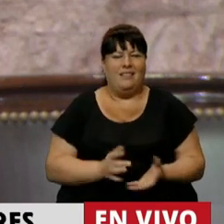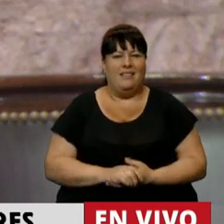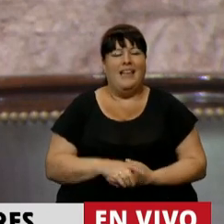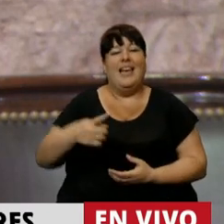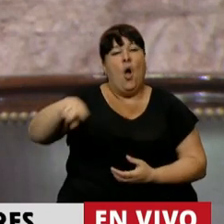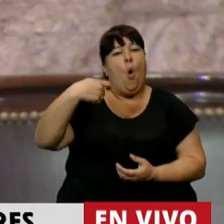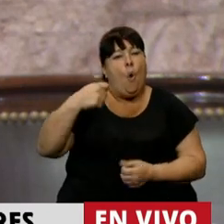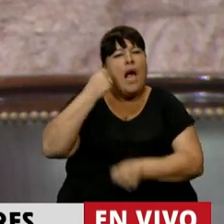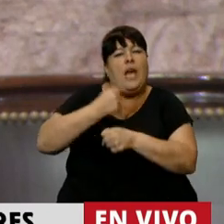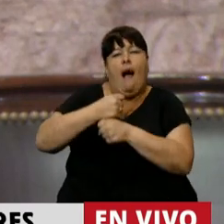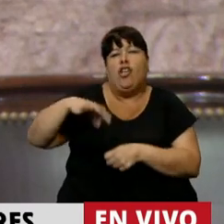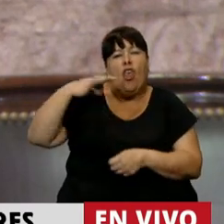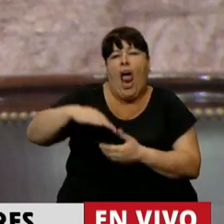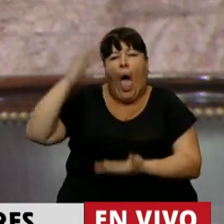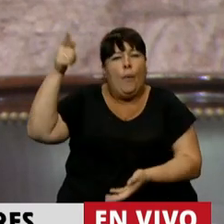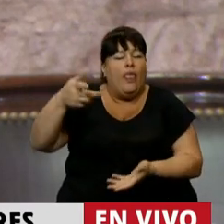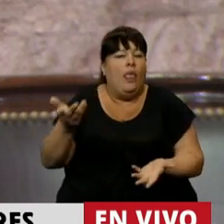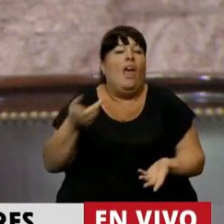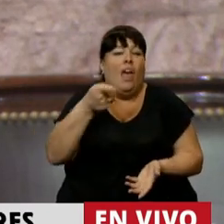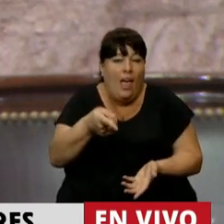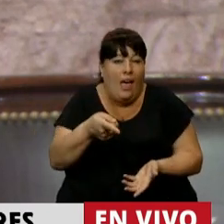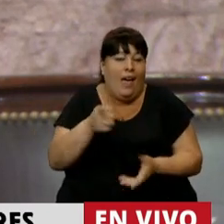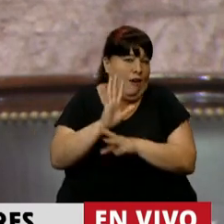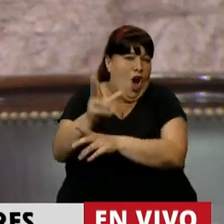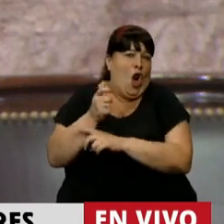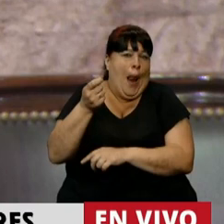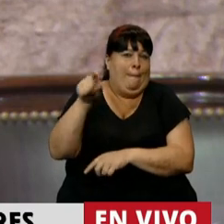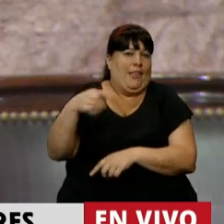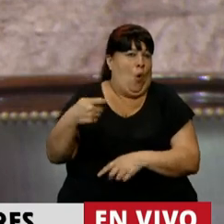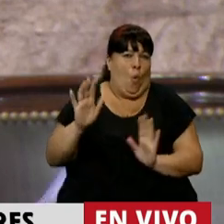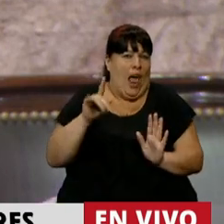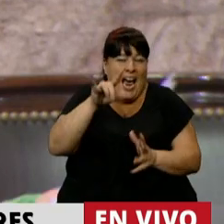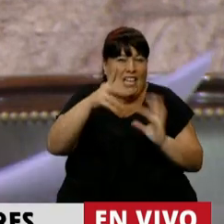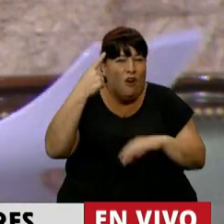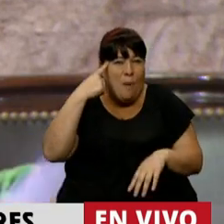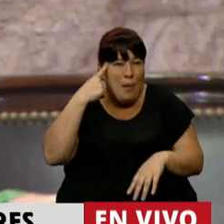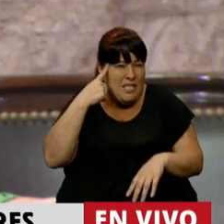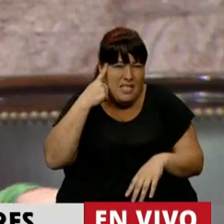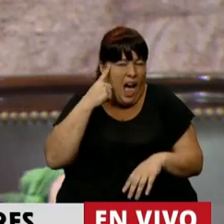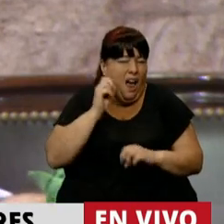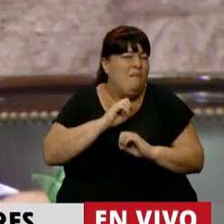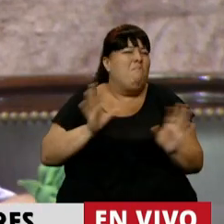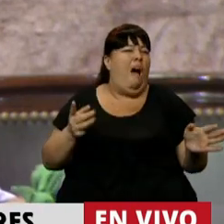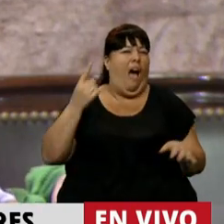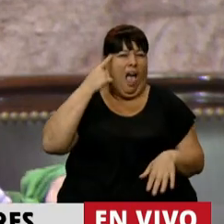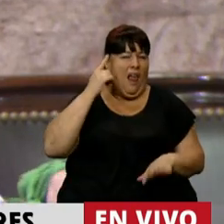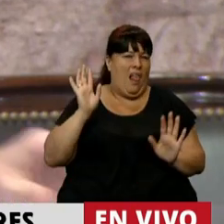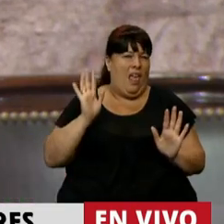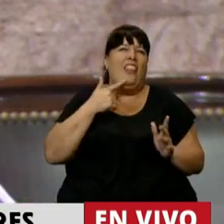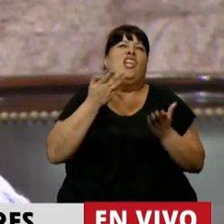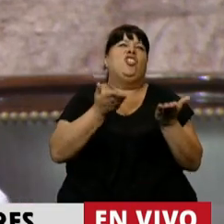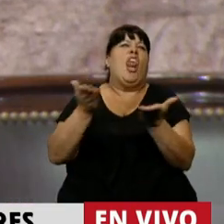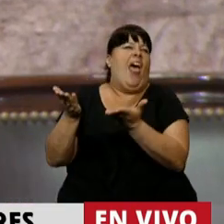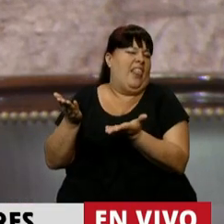Esos jubilados que trabajaron toda su vida, ahí le metieron la mano en el bolsillo esa idea, mal idea de